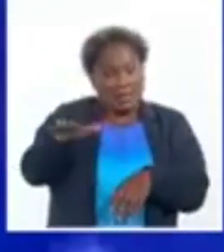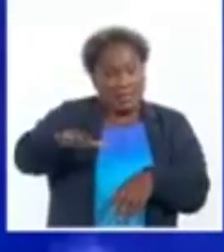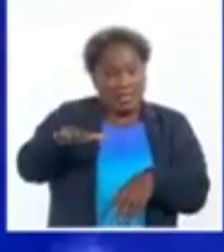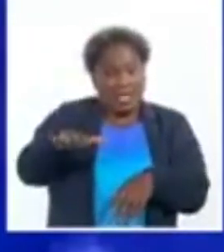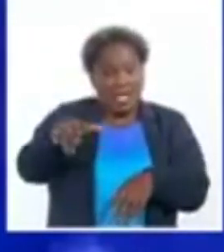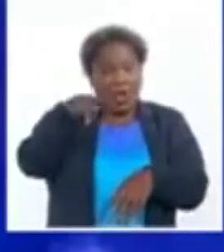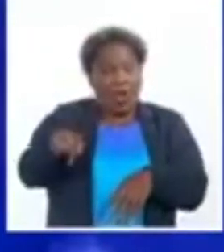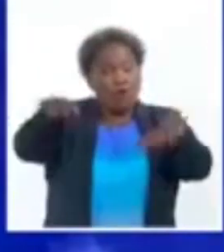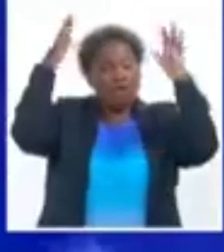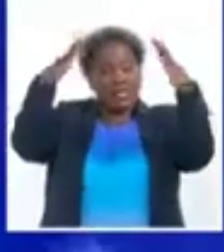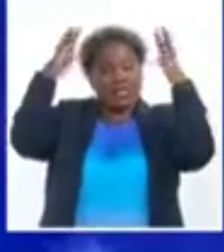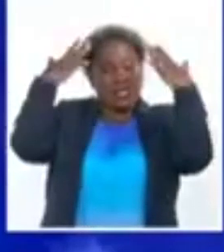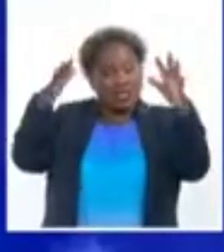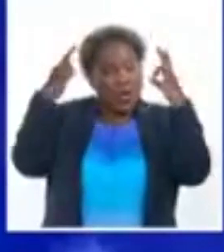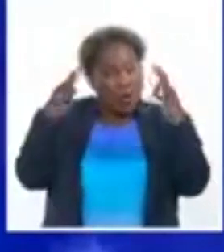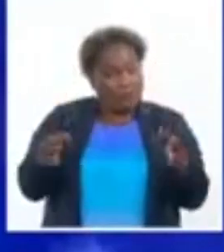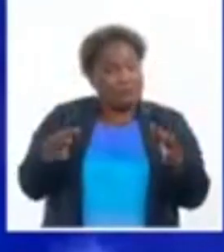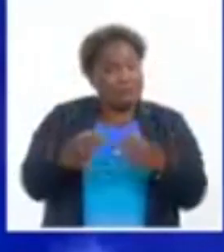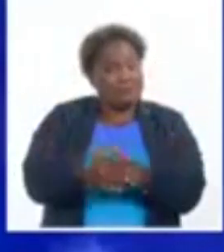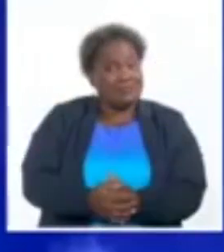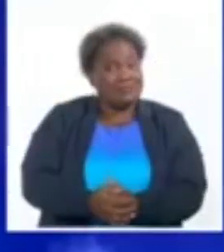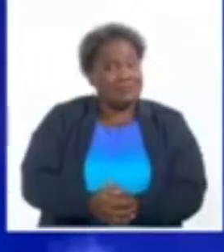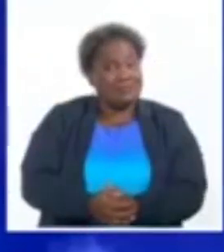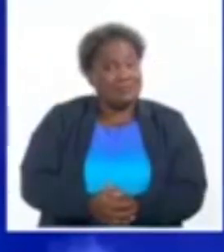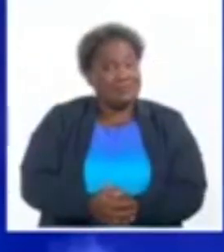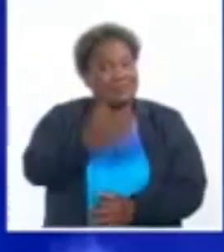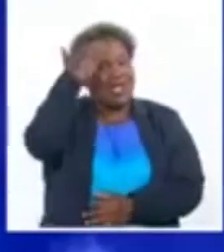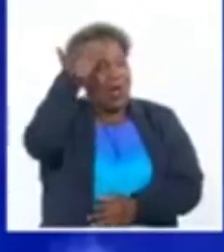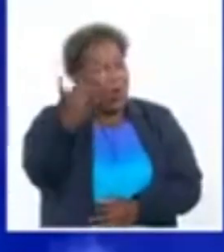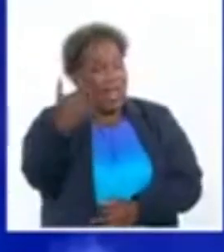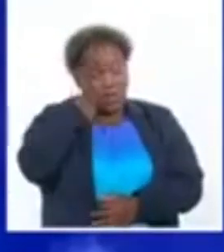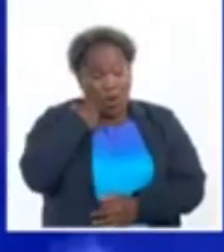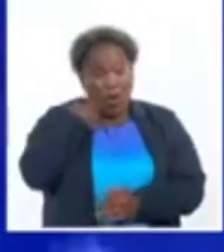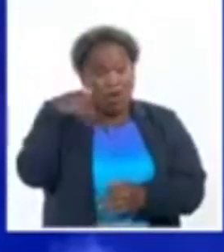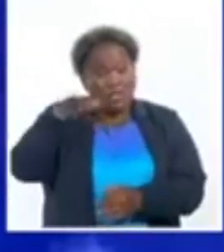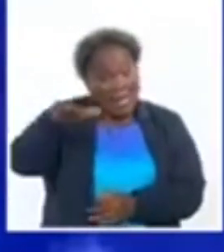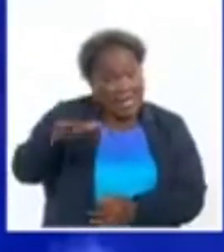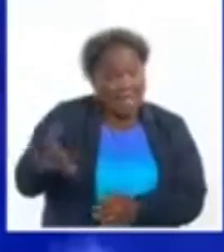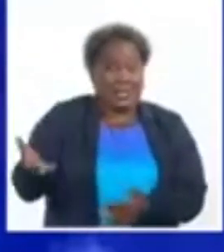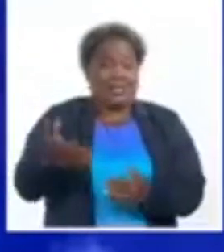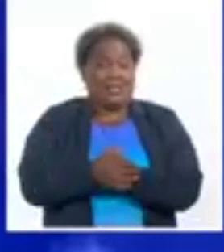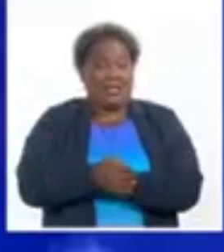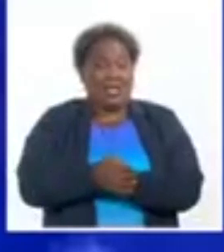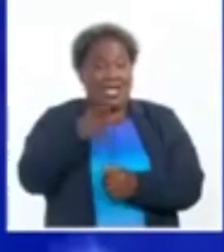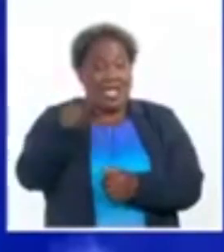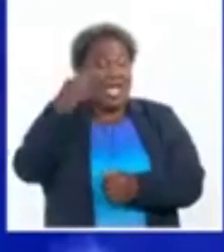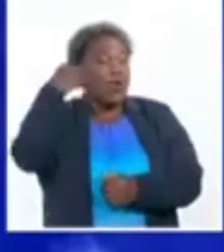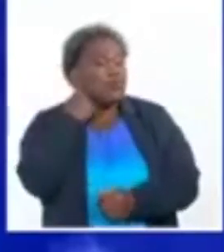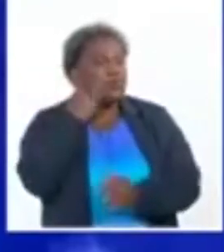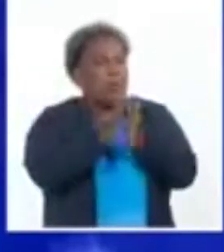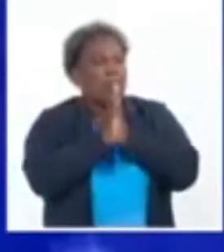felicitación. Hola, soy yo, Chamaquil. Escúchenos, por